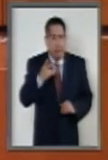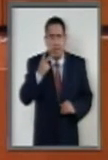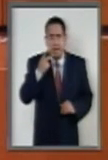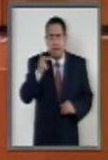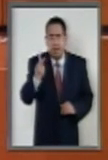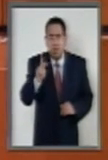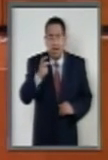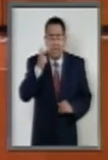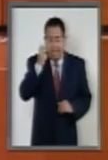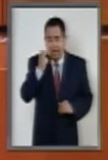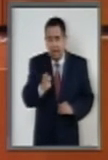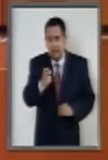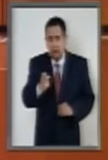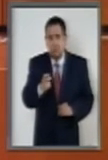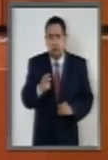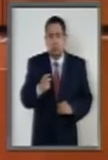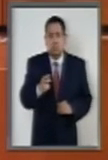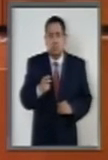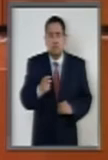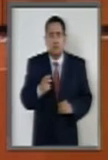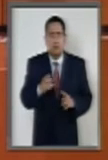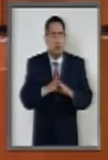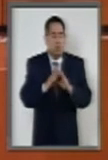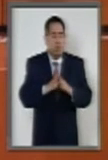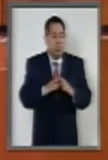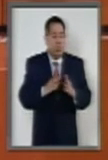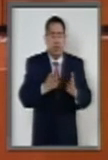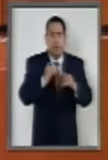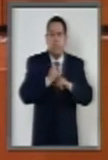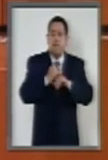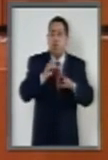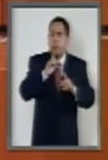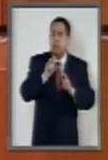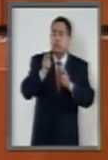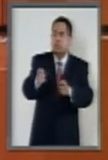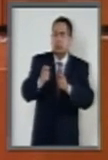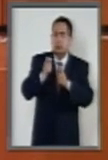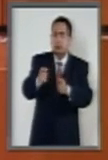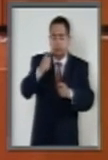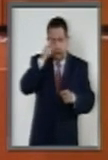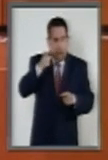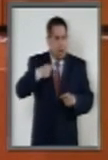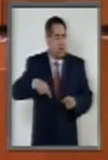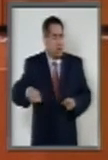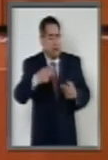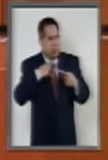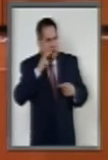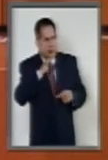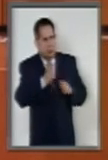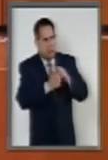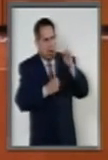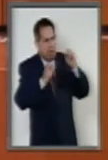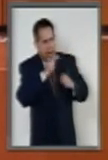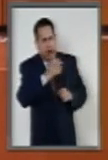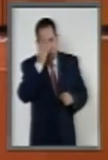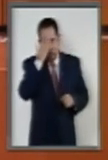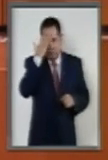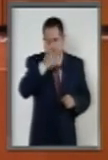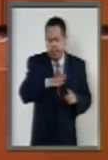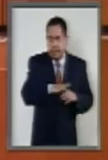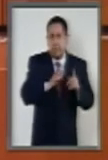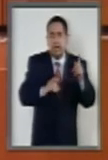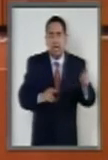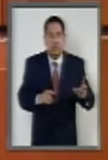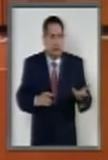es precisamente la rendición de cuentas y los informes a la ciudadanía los que deben de